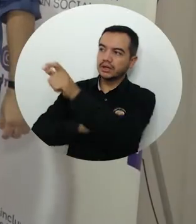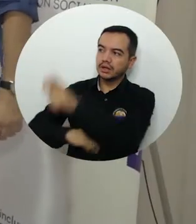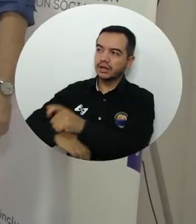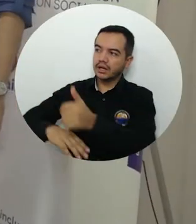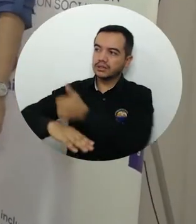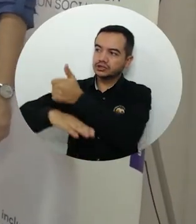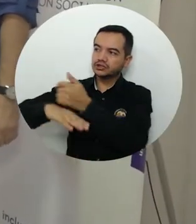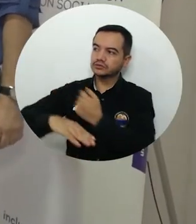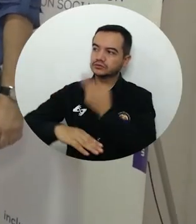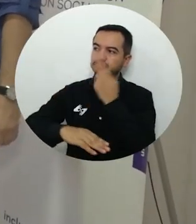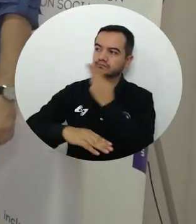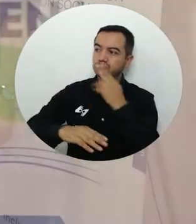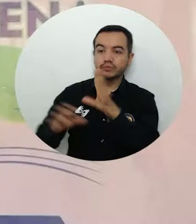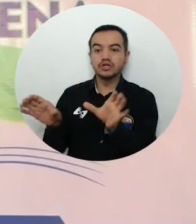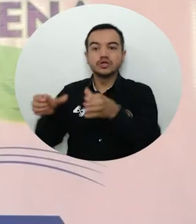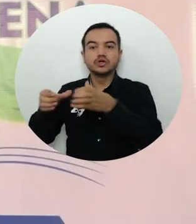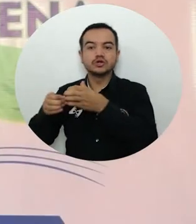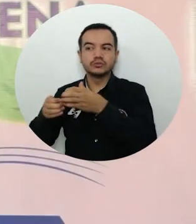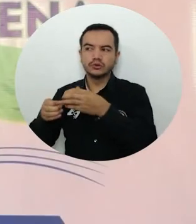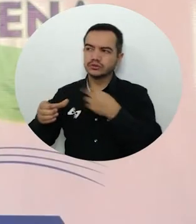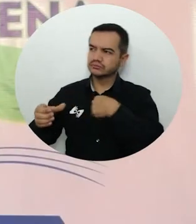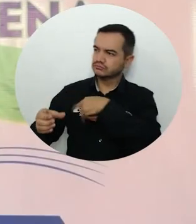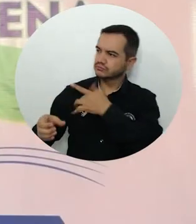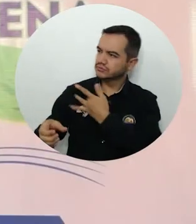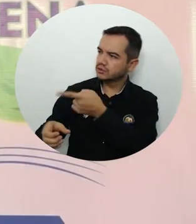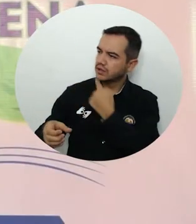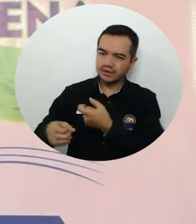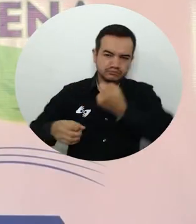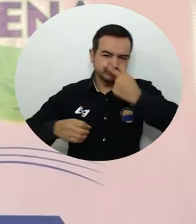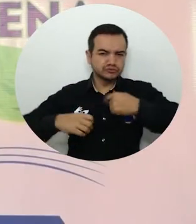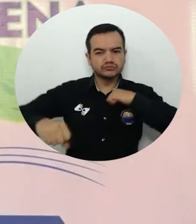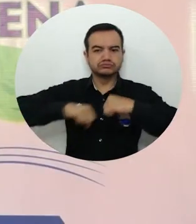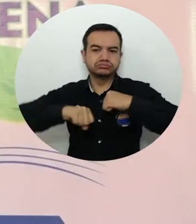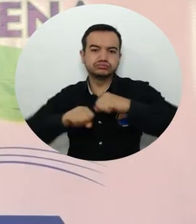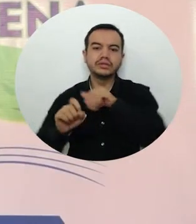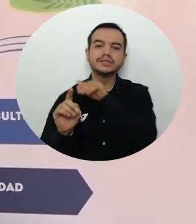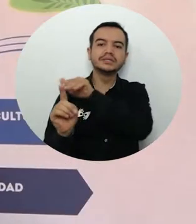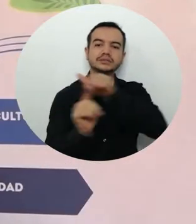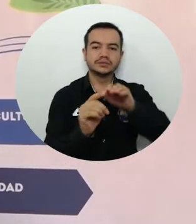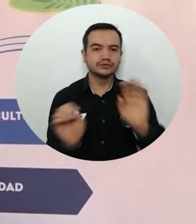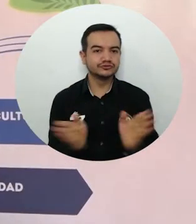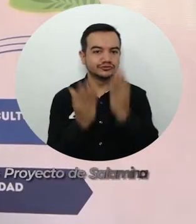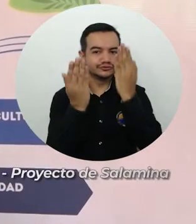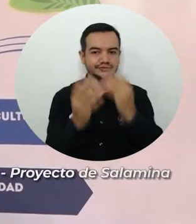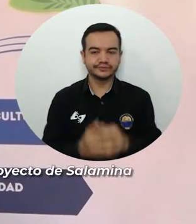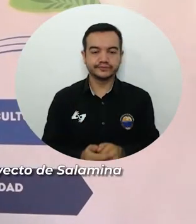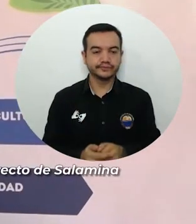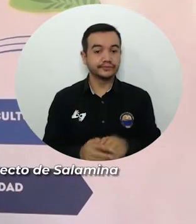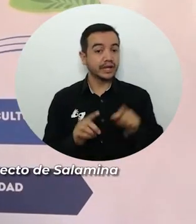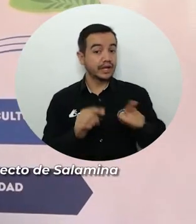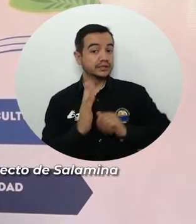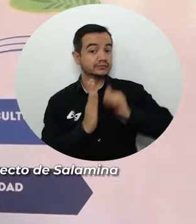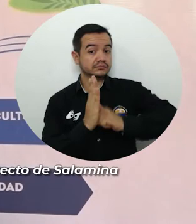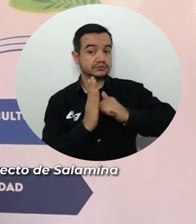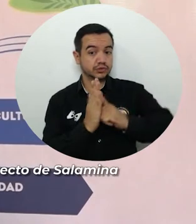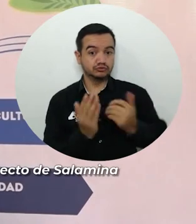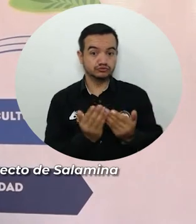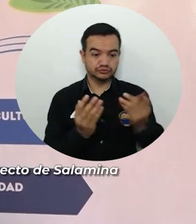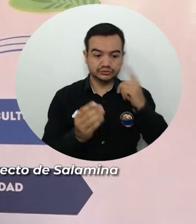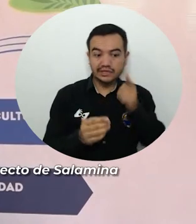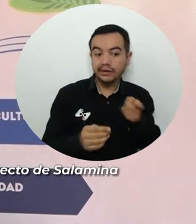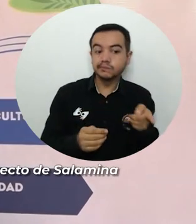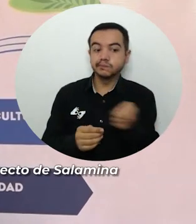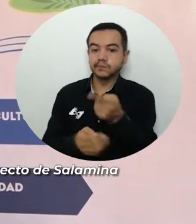su equipo directivo. Entonces veo una gran iniciativa en marcha por el bien de Colombia. La propuesta de diseño es una batería de